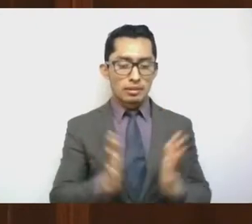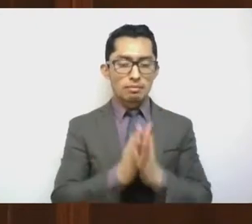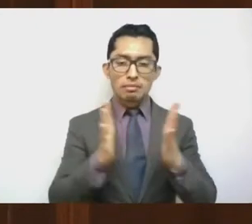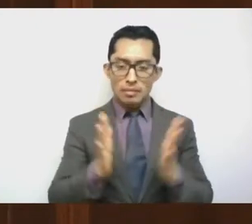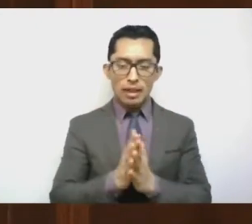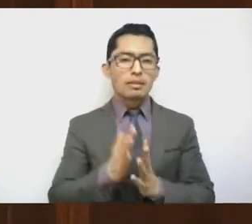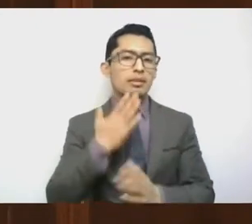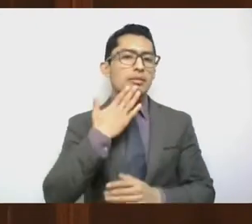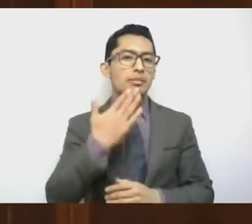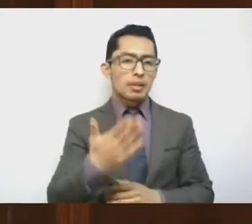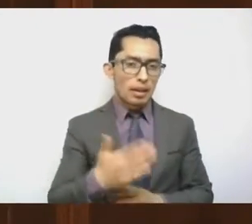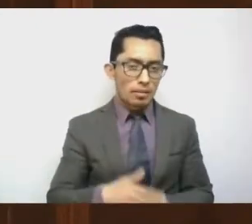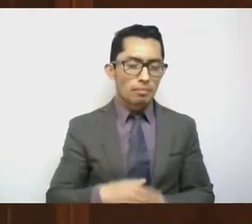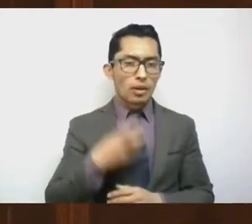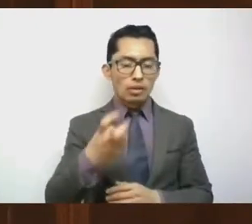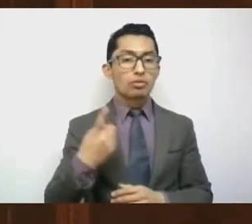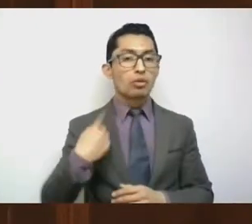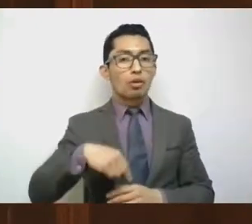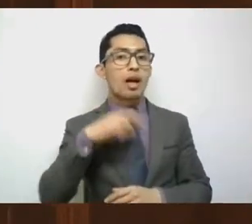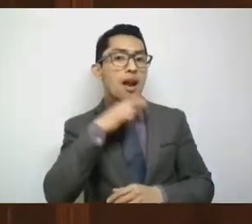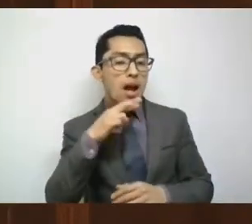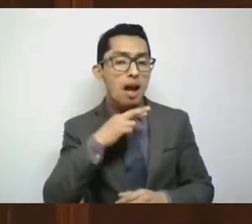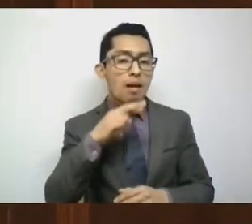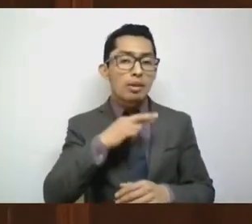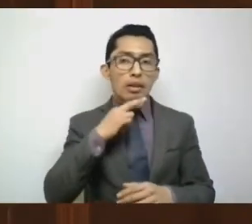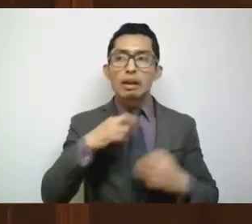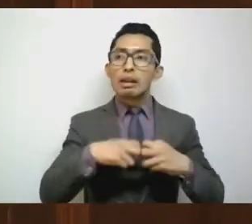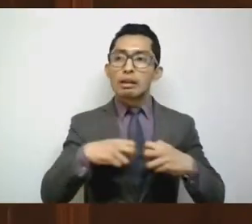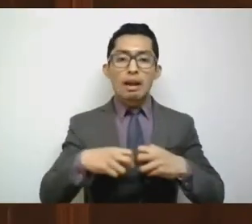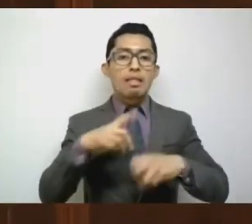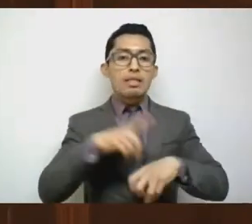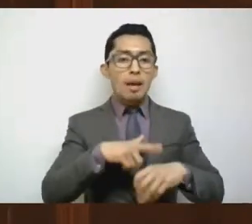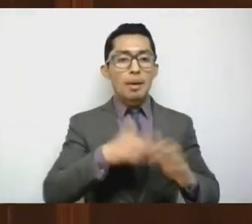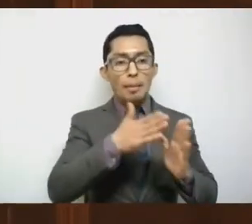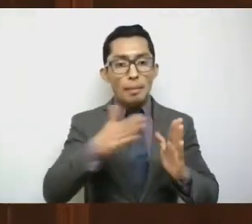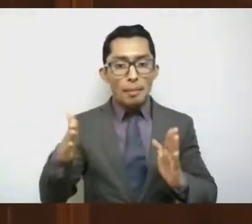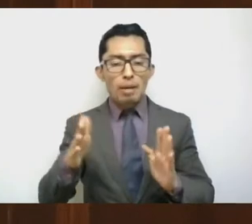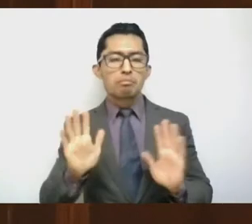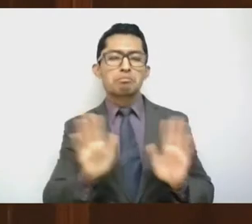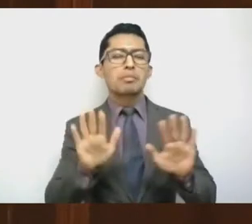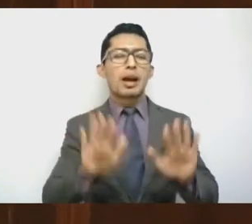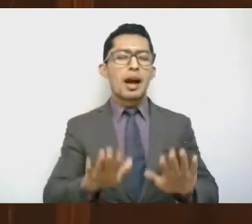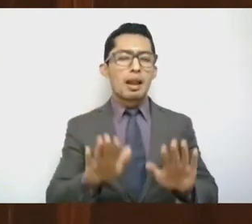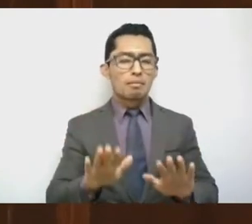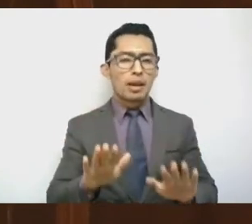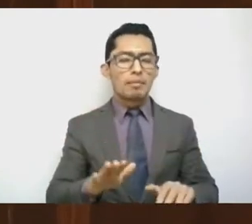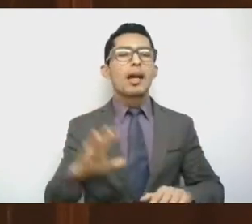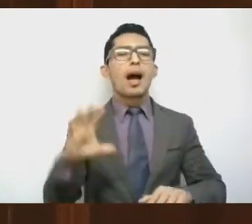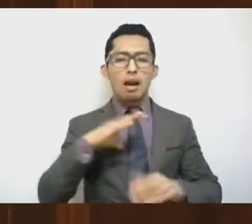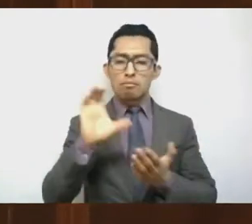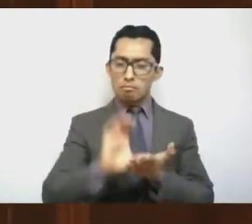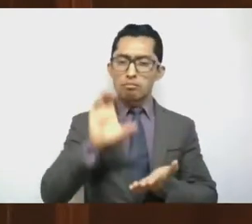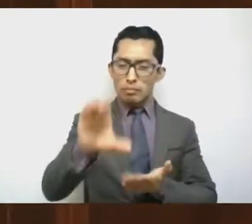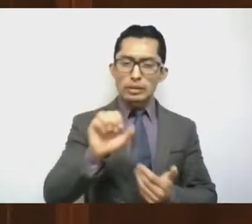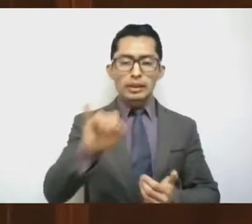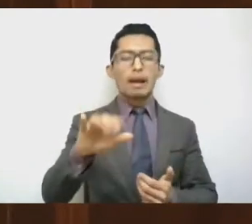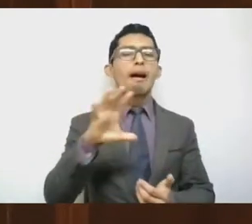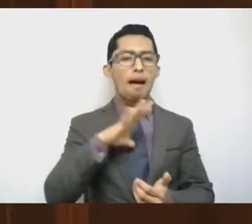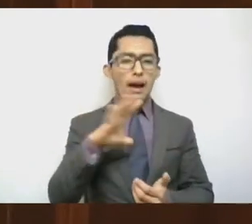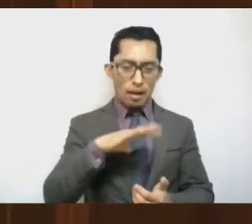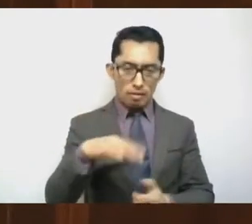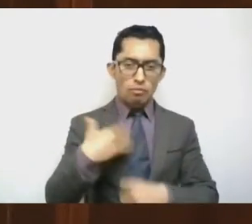nos desesperemos, no nos pongamos nerviosos. Va a haber paquete fiscal, claro que va a haber paquete fiscal,